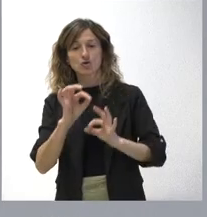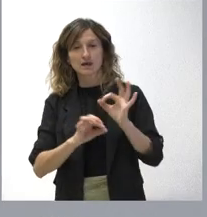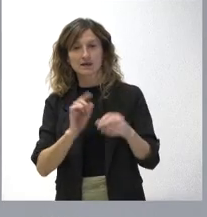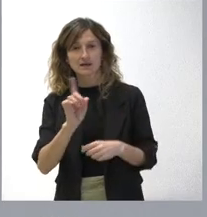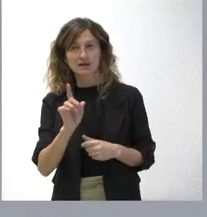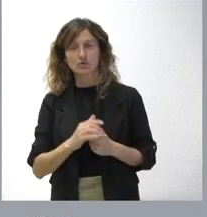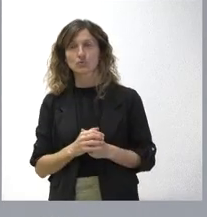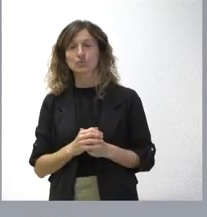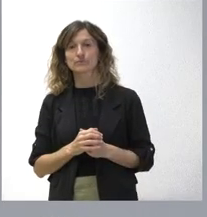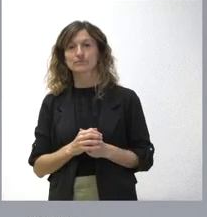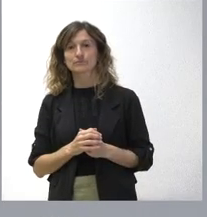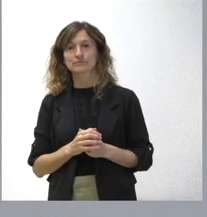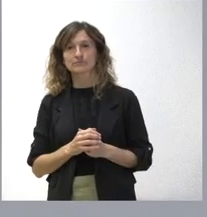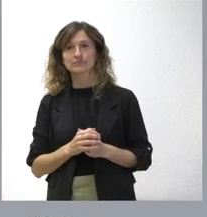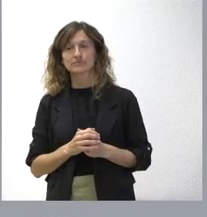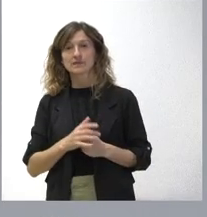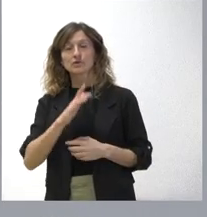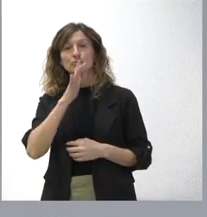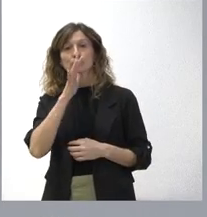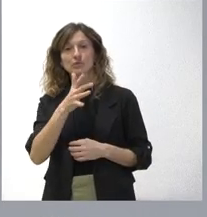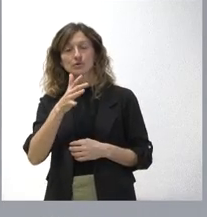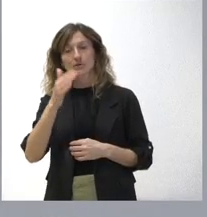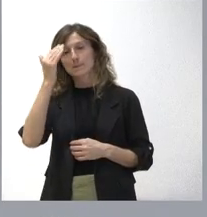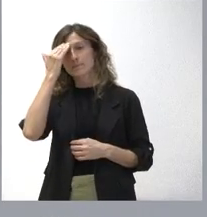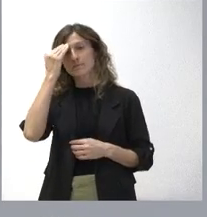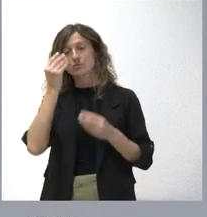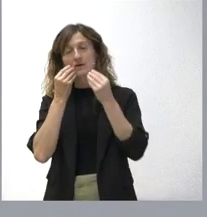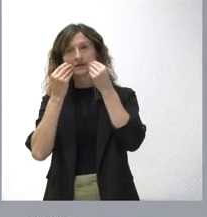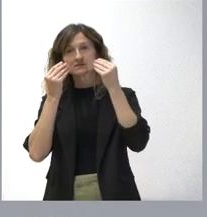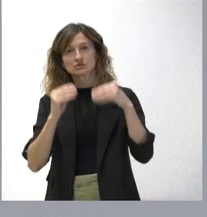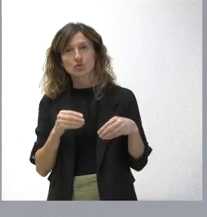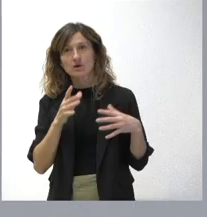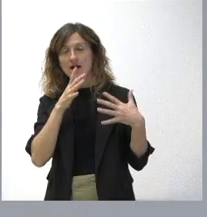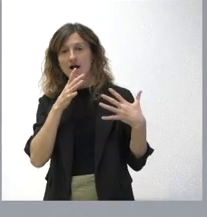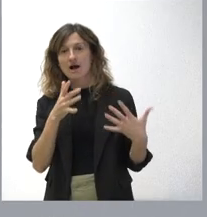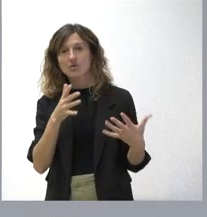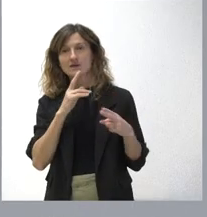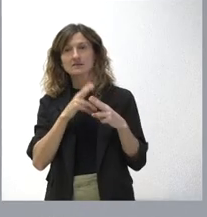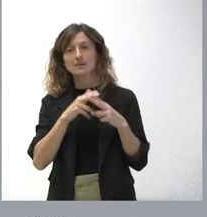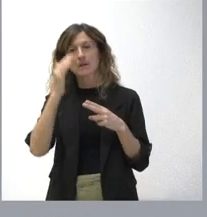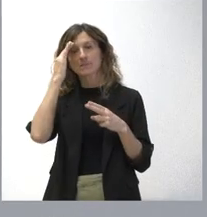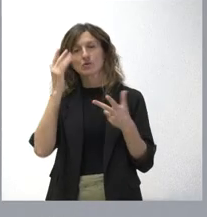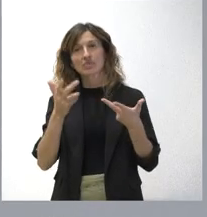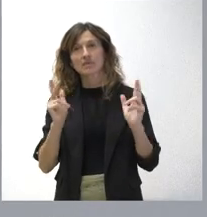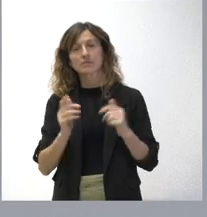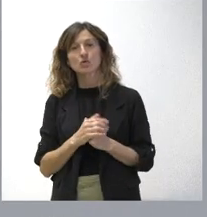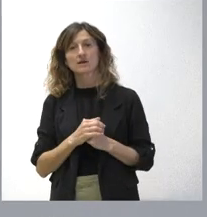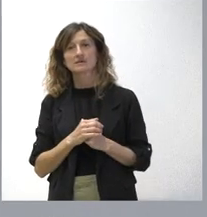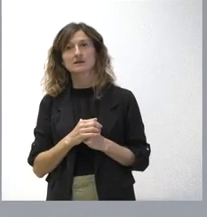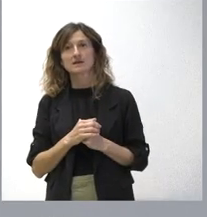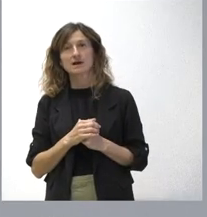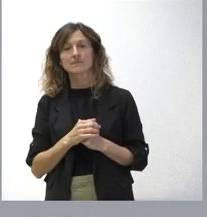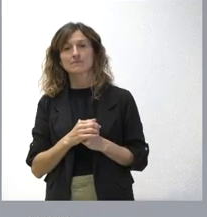Y esto, ¿por qué es? Porque la memoria histórica, actualmente memoria democrática, no constituye